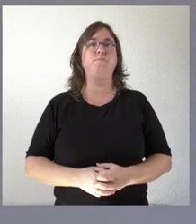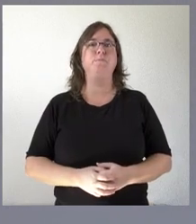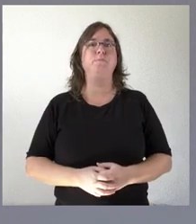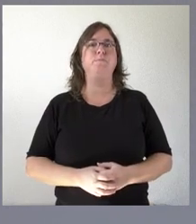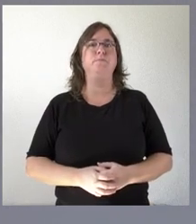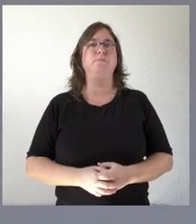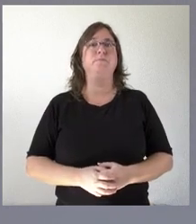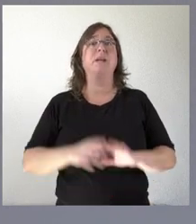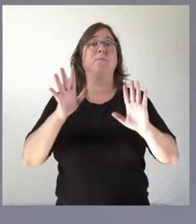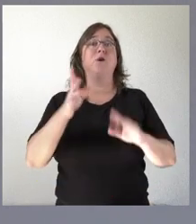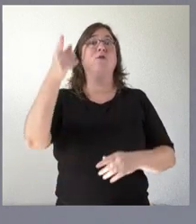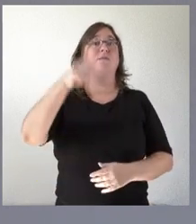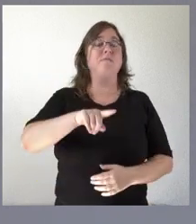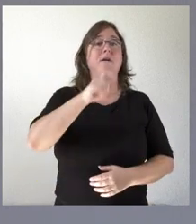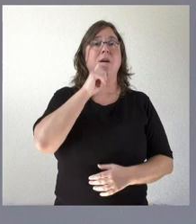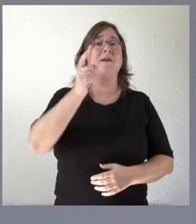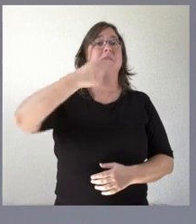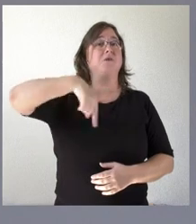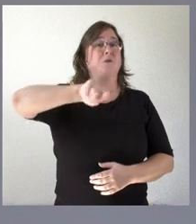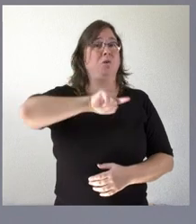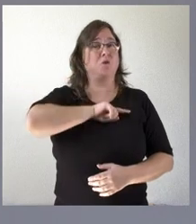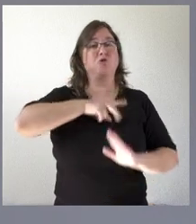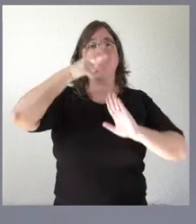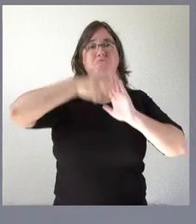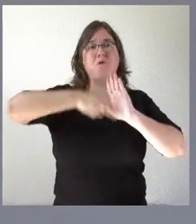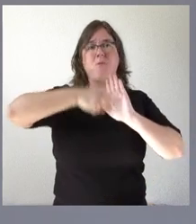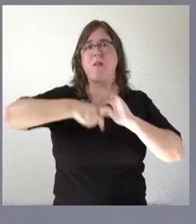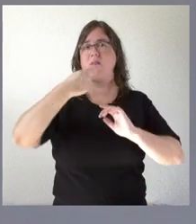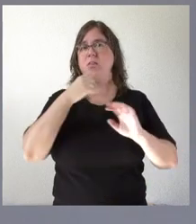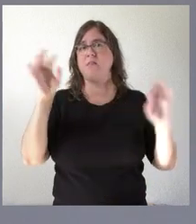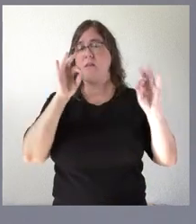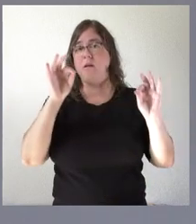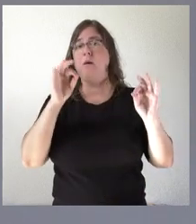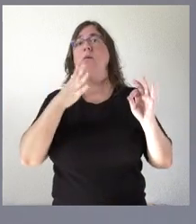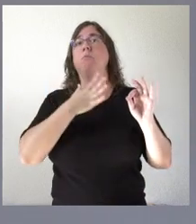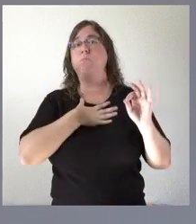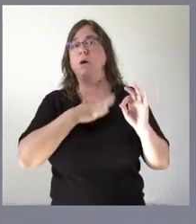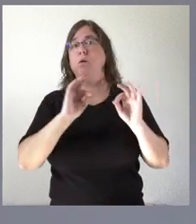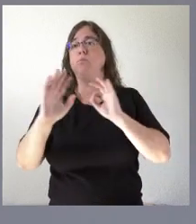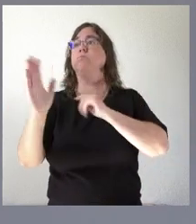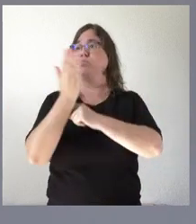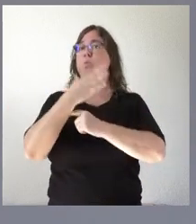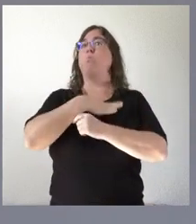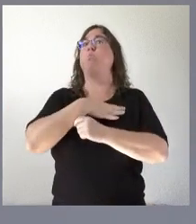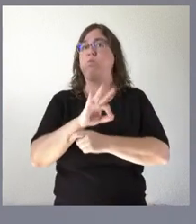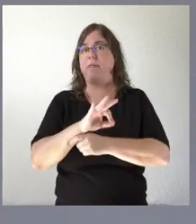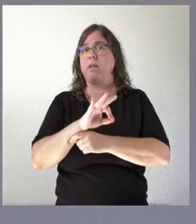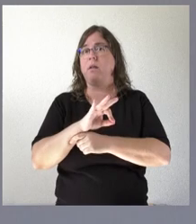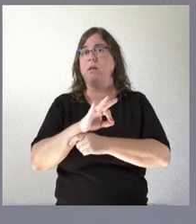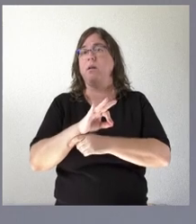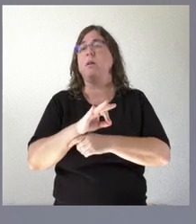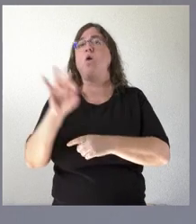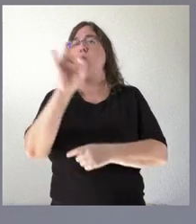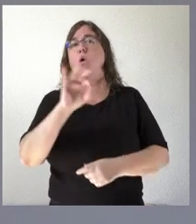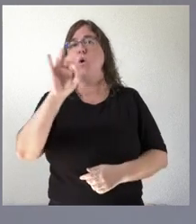pero también decimos que nosotros no establecemos una normativa que impida que un promotor pueda presentar iniciativas ni pueda solicitar tampoco